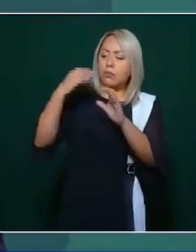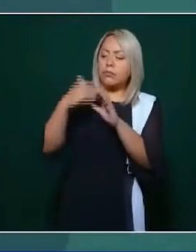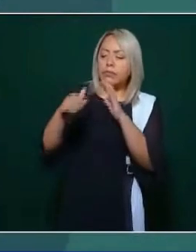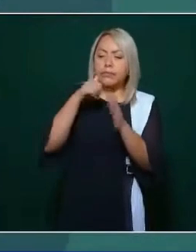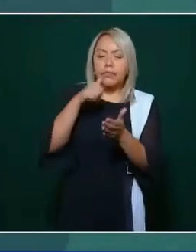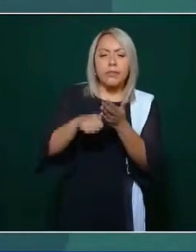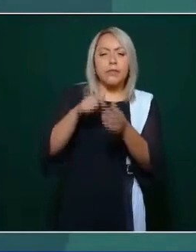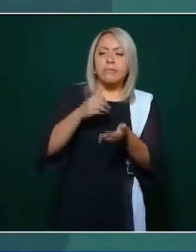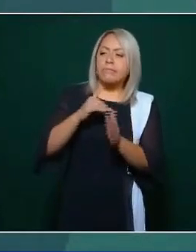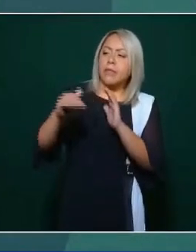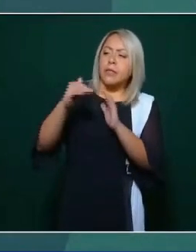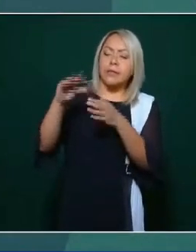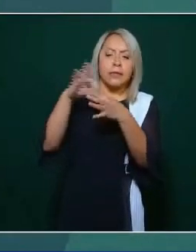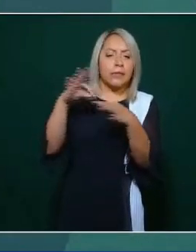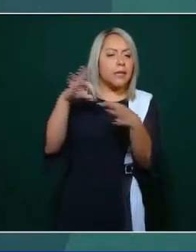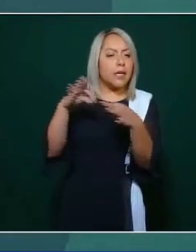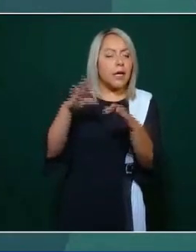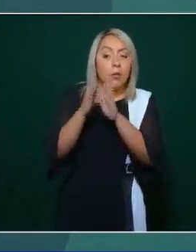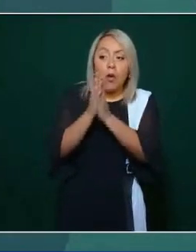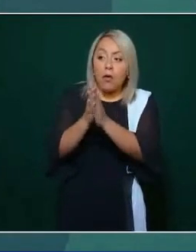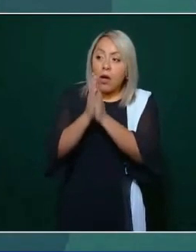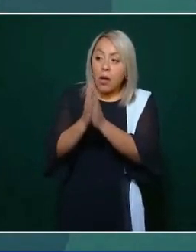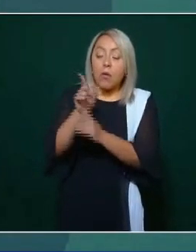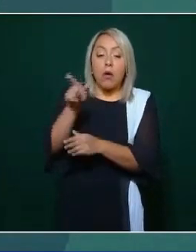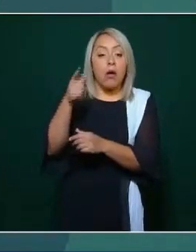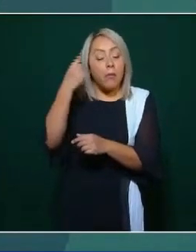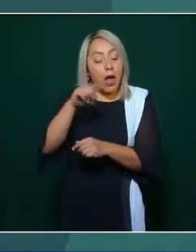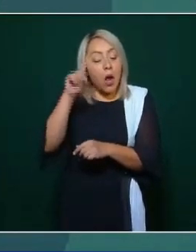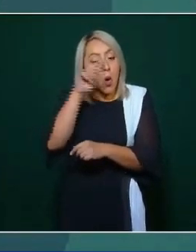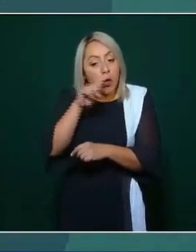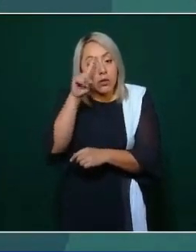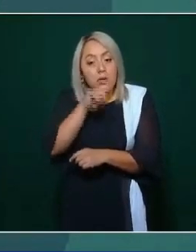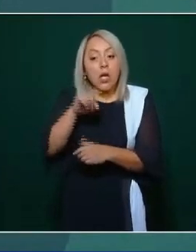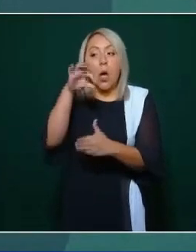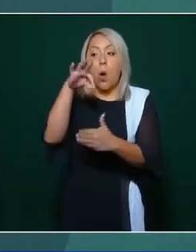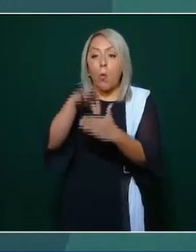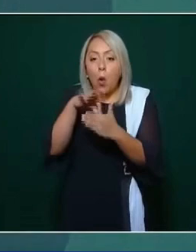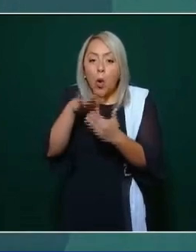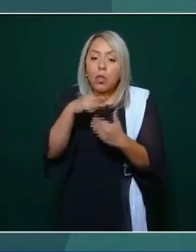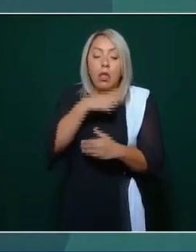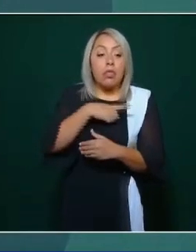que el voto fuese libre.